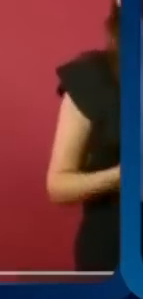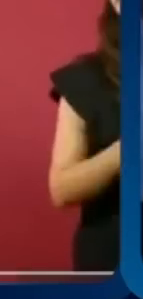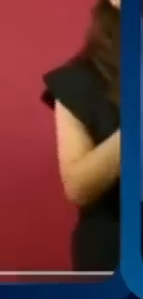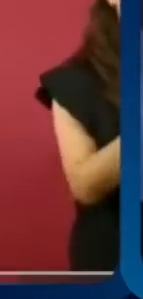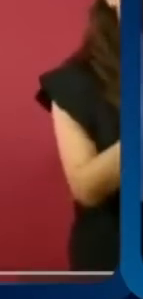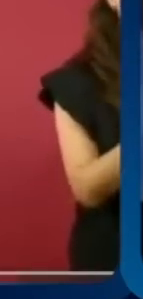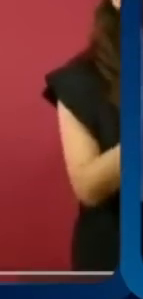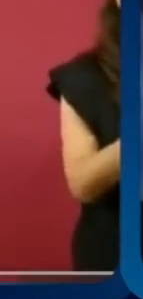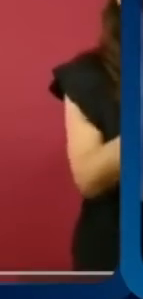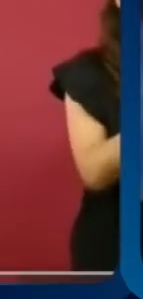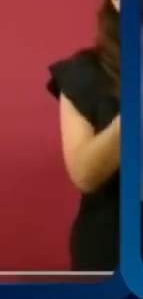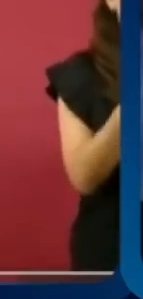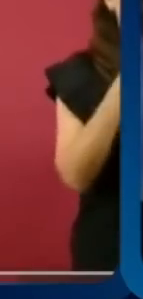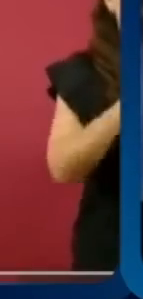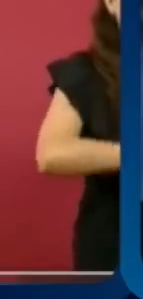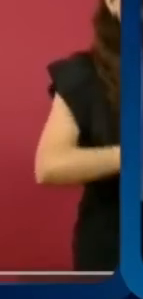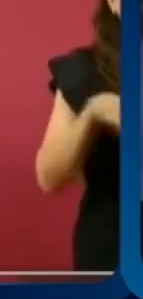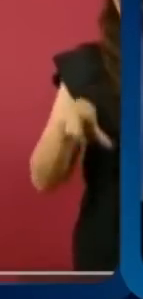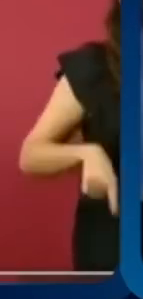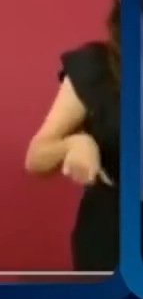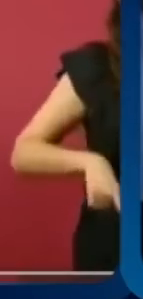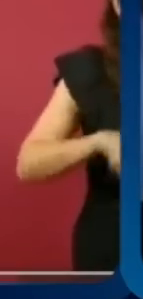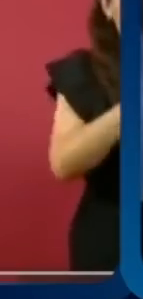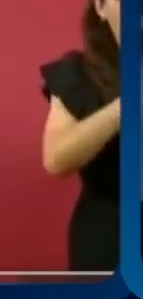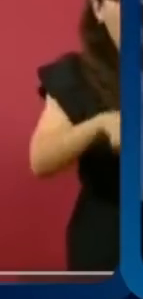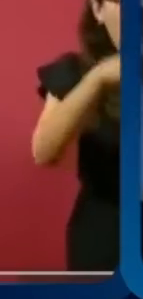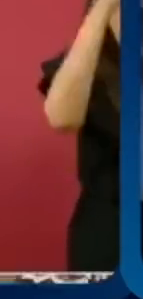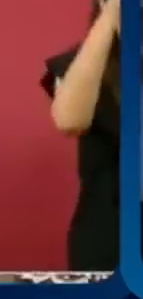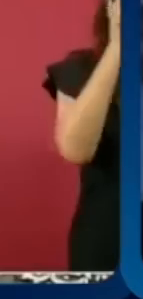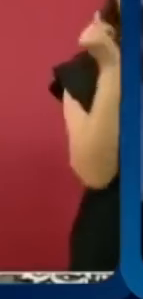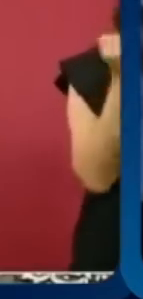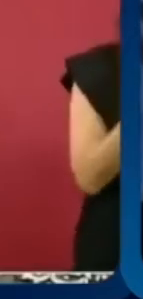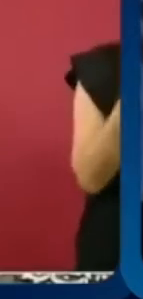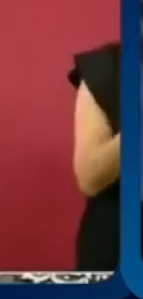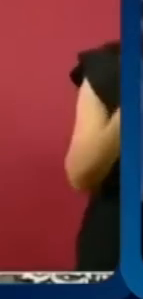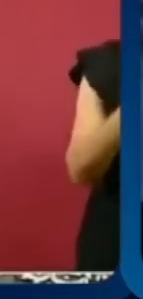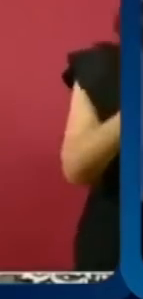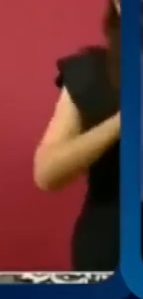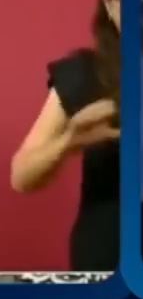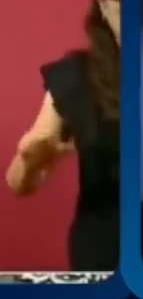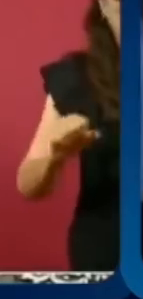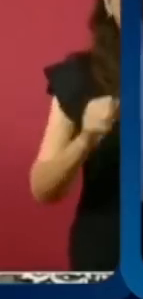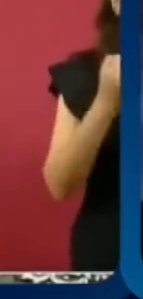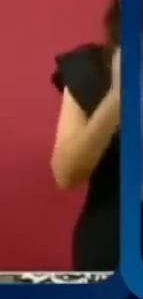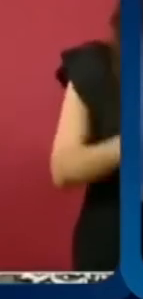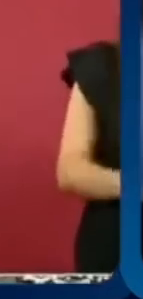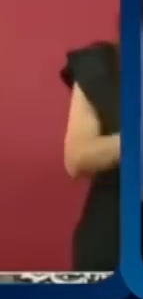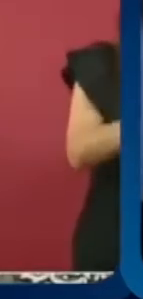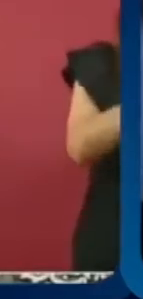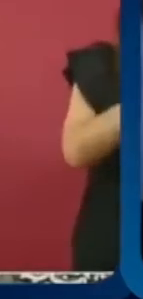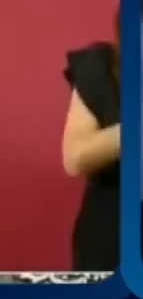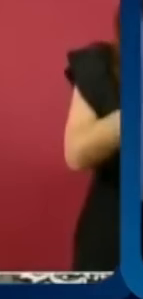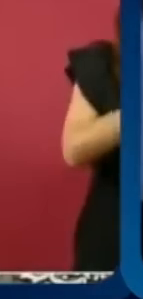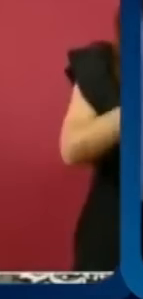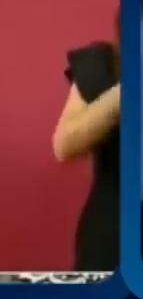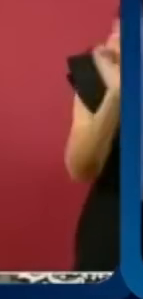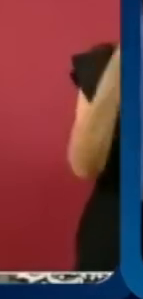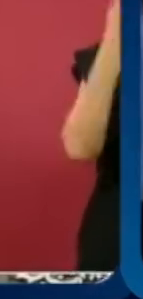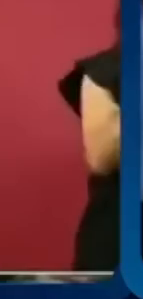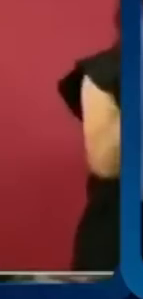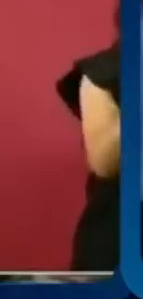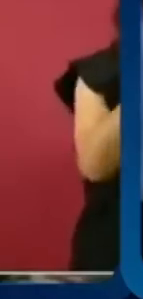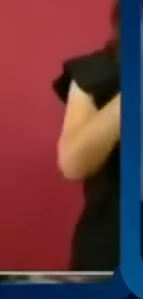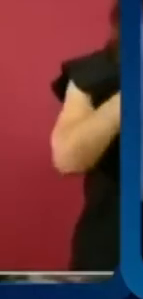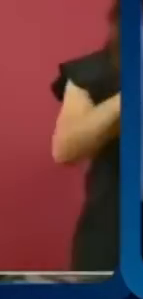tenga que ser el dólar o si bien un gobierno más flexible, porque al final Panamá, pues no hay que olvidar que es un país satélite del